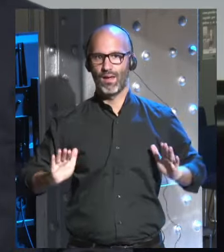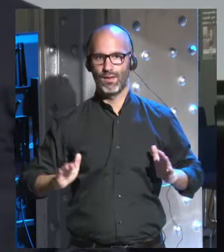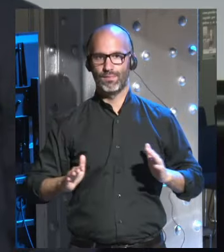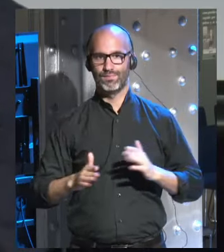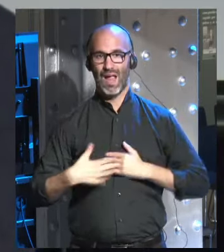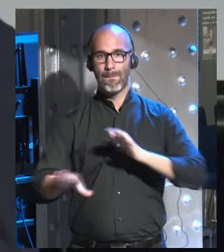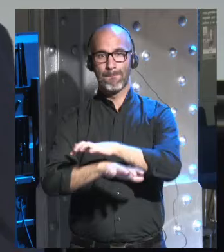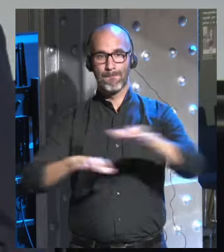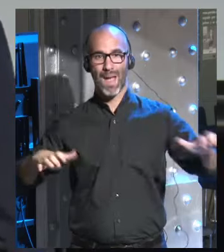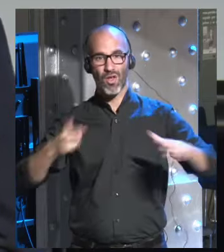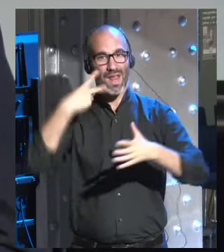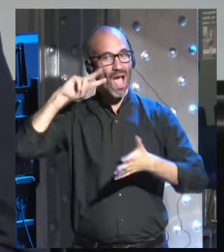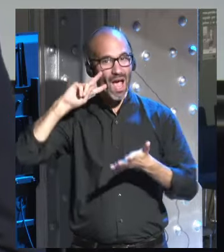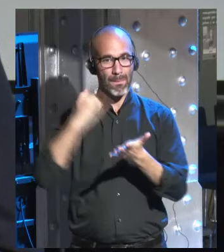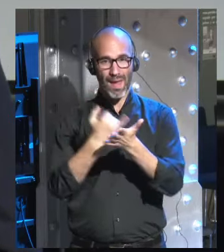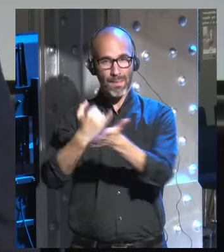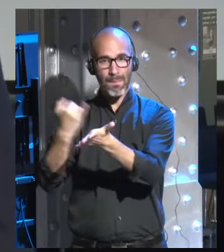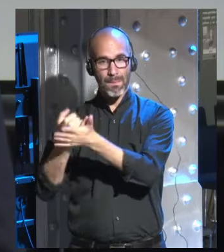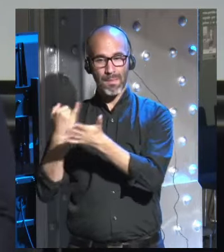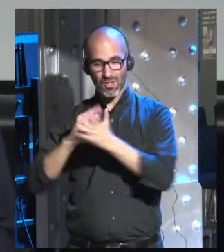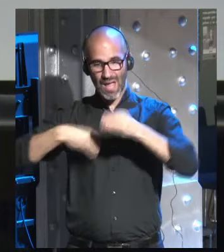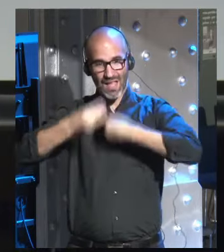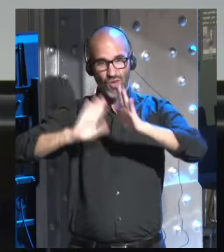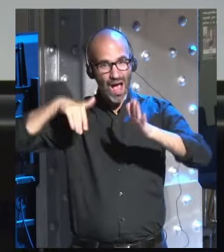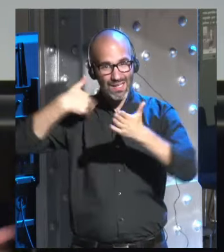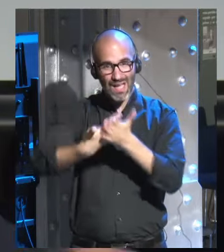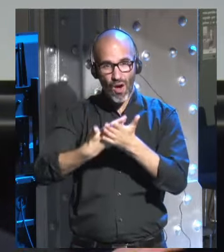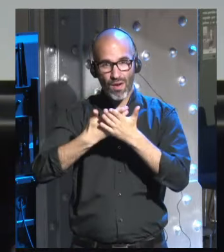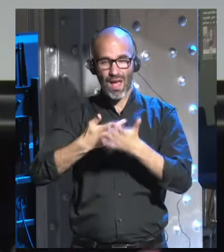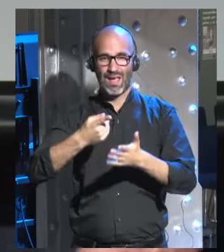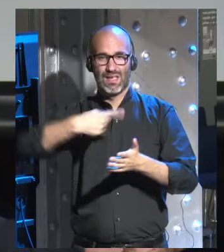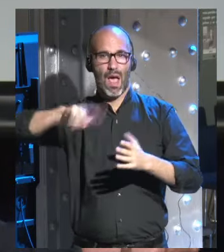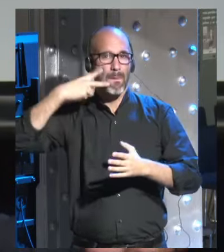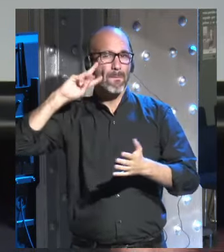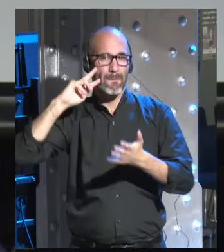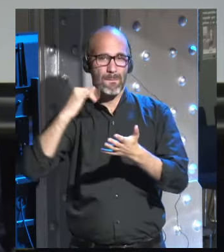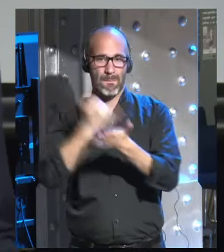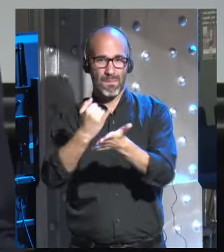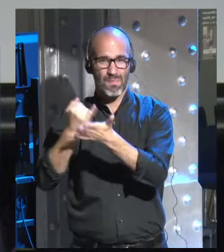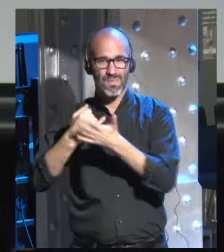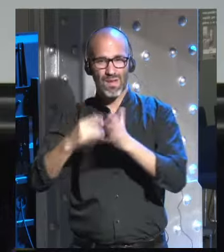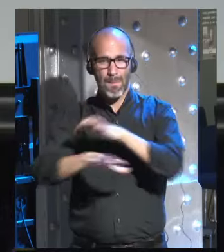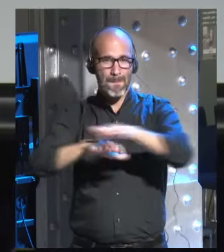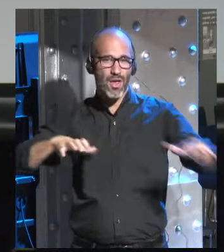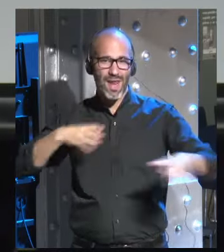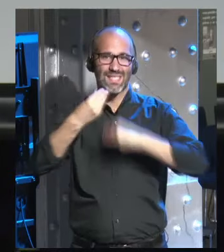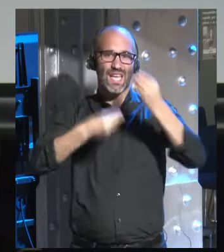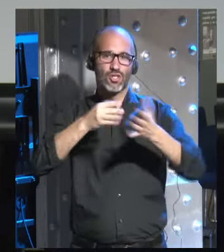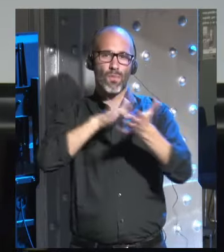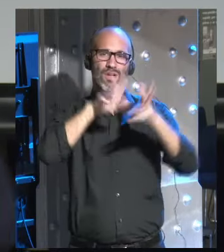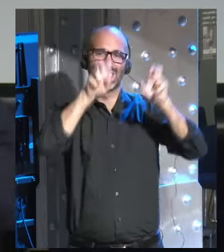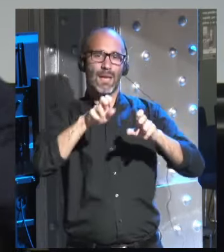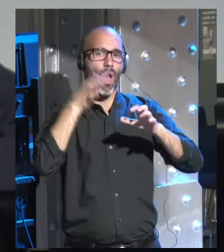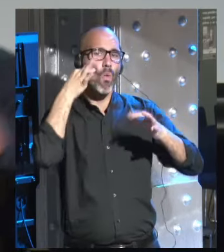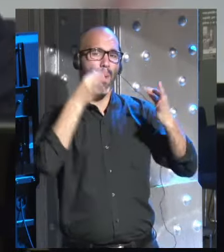La mayoría de los experimentos que se han realizado hasta ahora no se han hecho sobre humanos por razones éticas